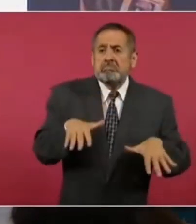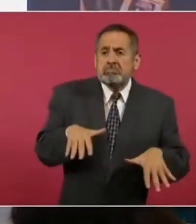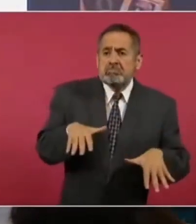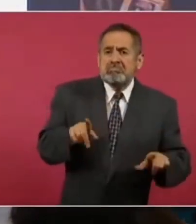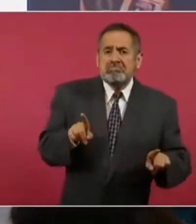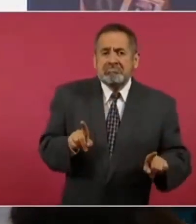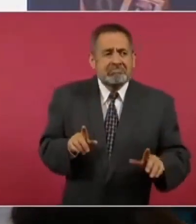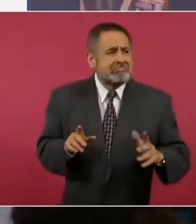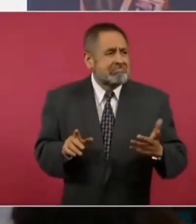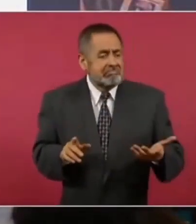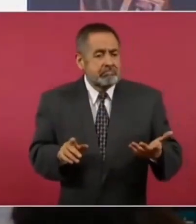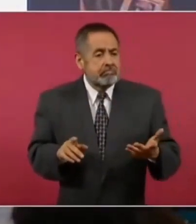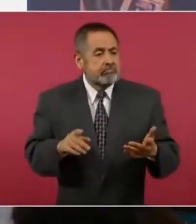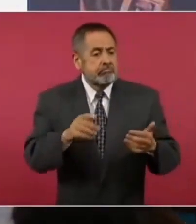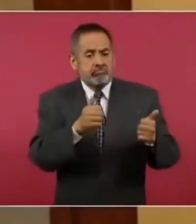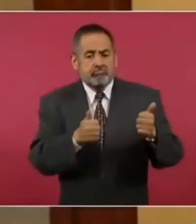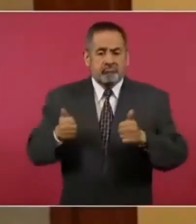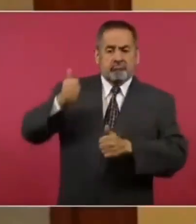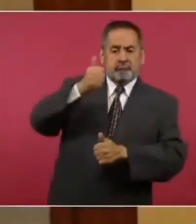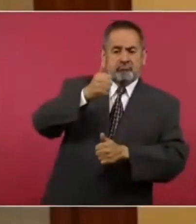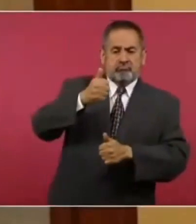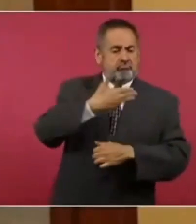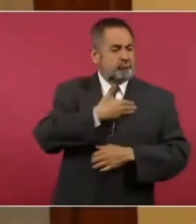del poder ejecutivo